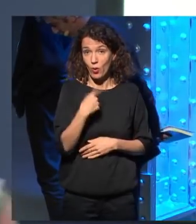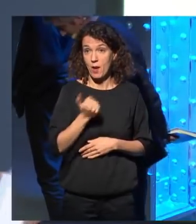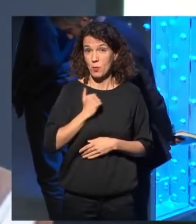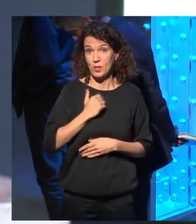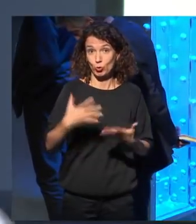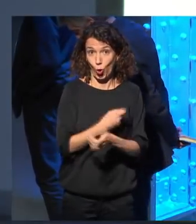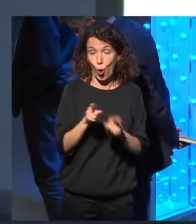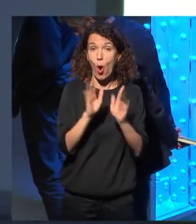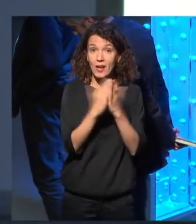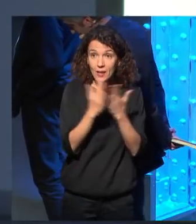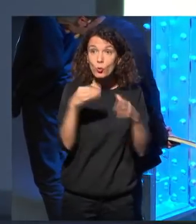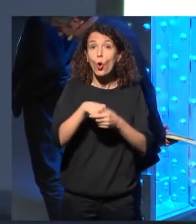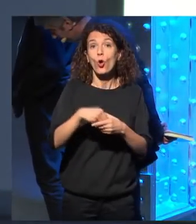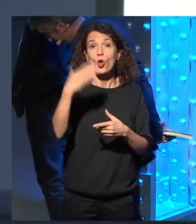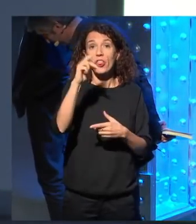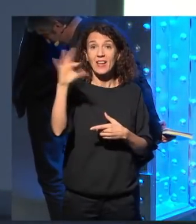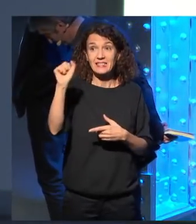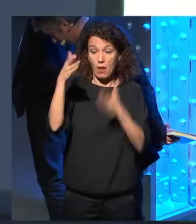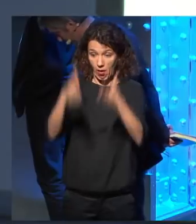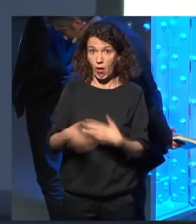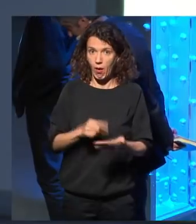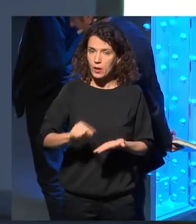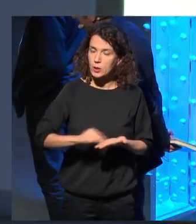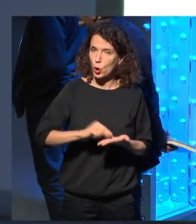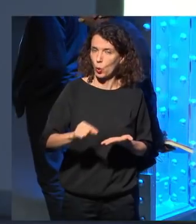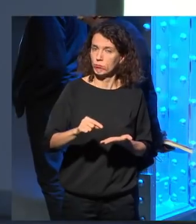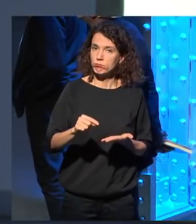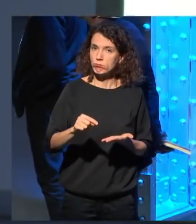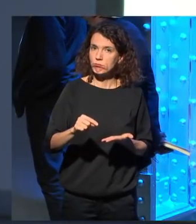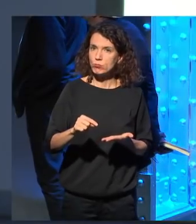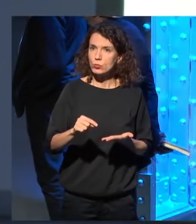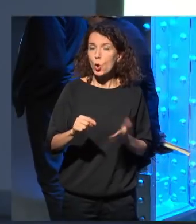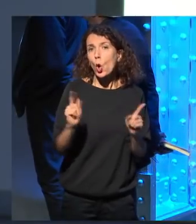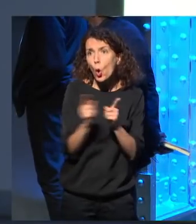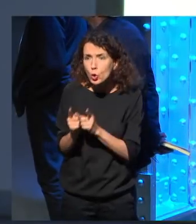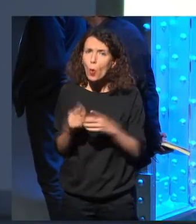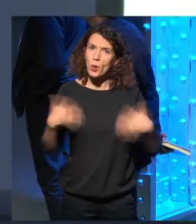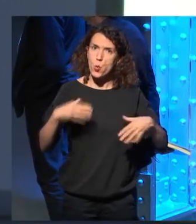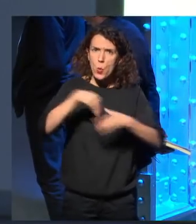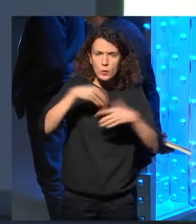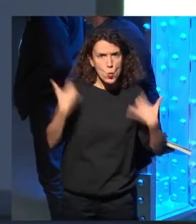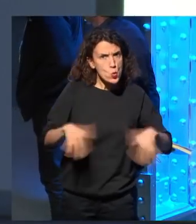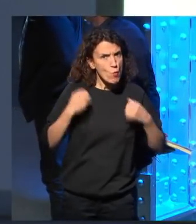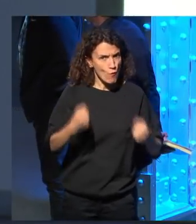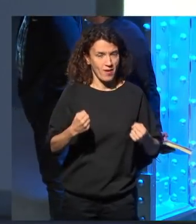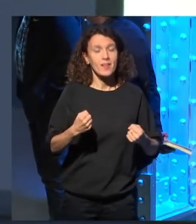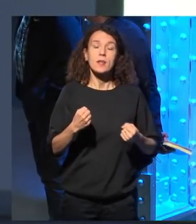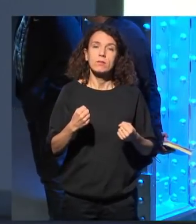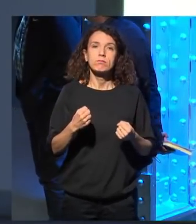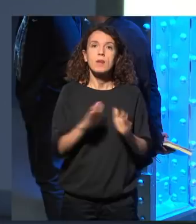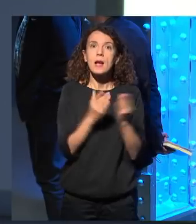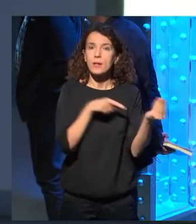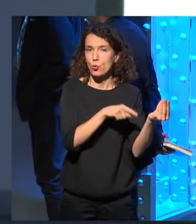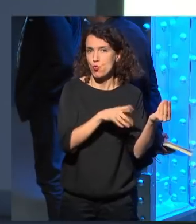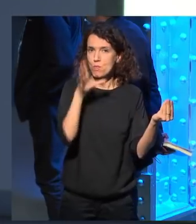los libros, creo que todos los libros de César Aira, bastante cortito, pero muy intenso y absolutamente